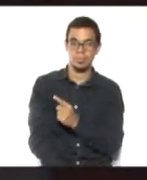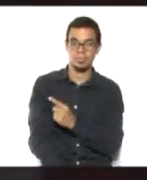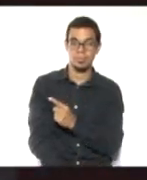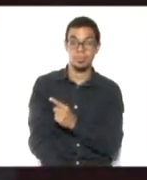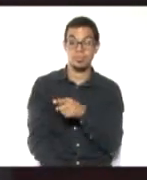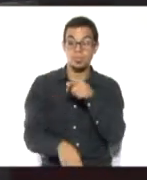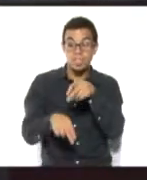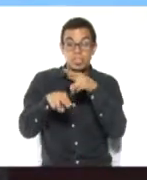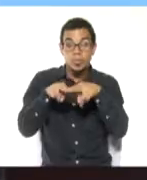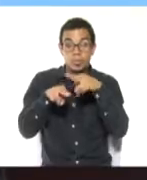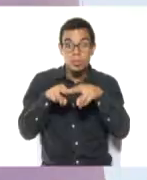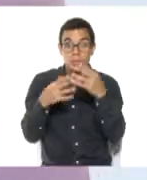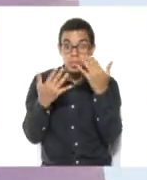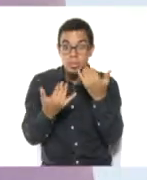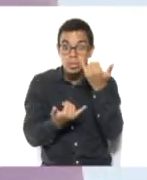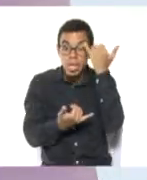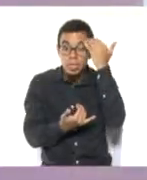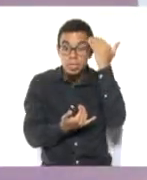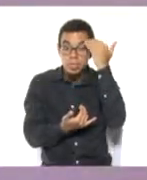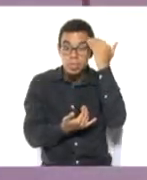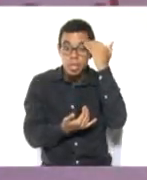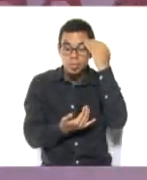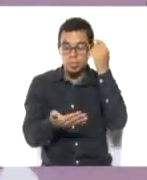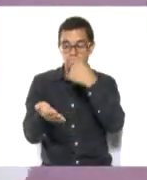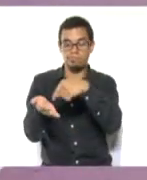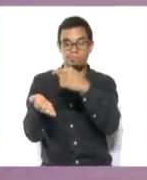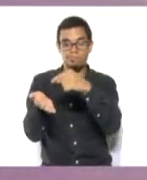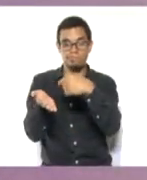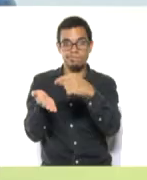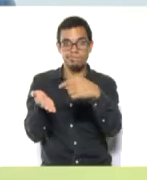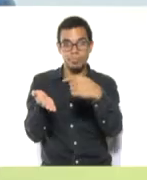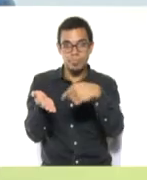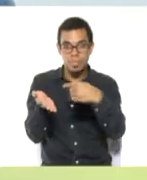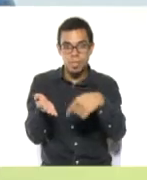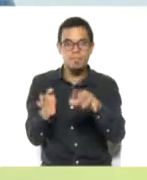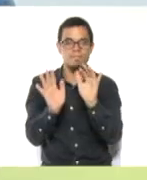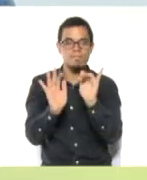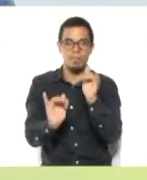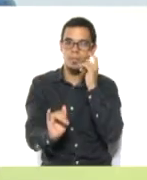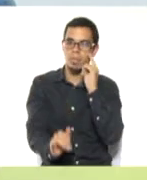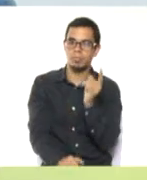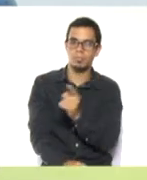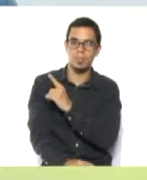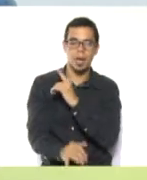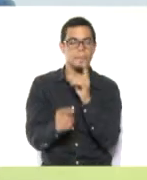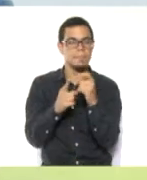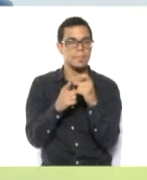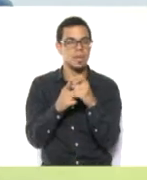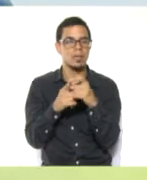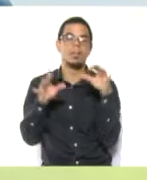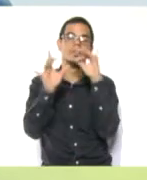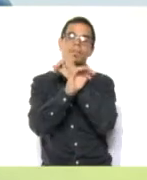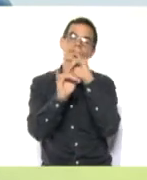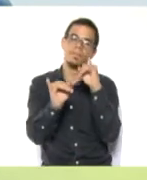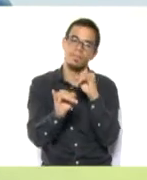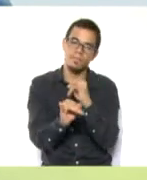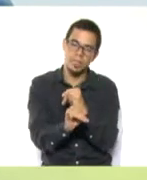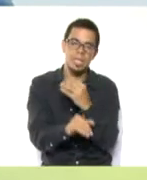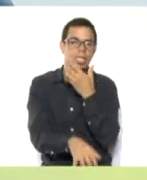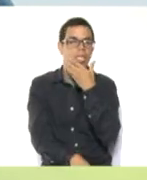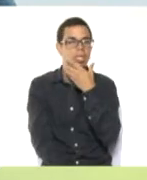escriban, ¡Feliz Navidad! Por acá tenemos el otro modelo con el angelito que fue